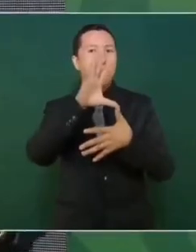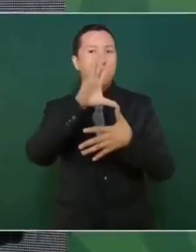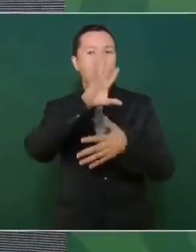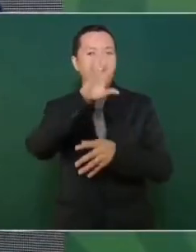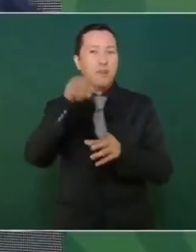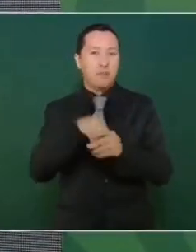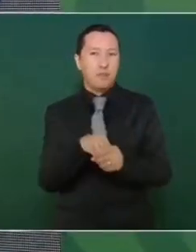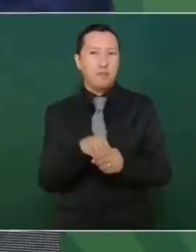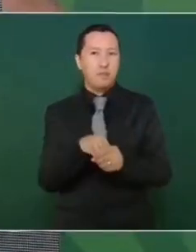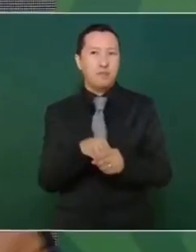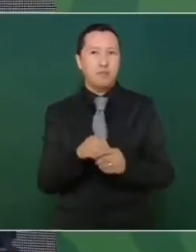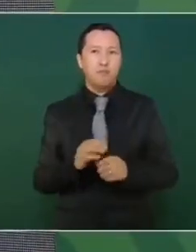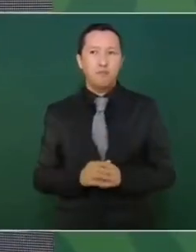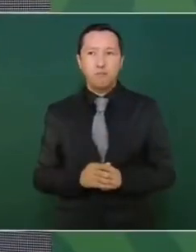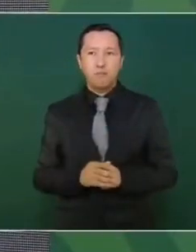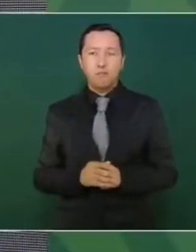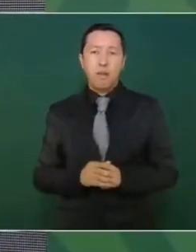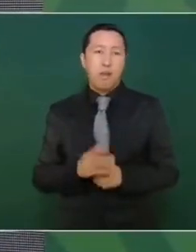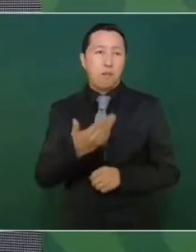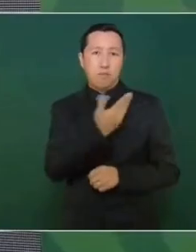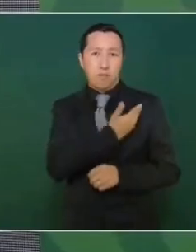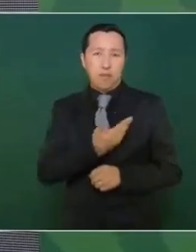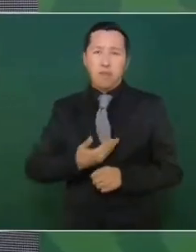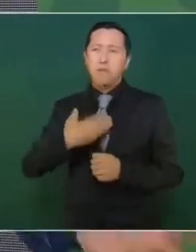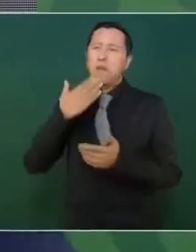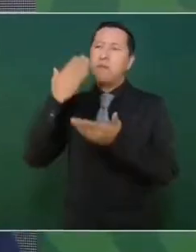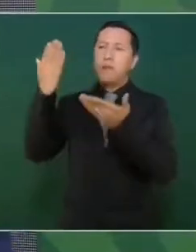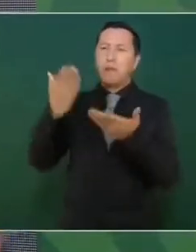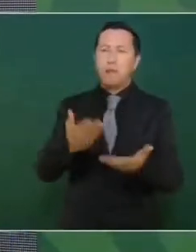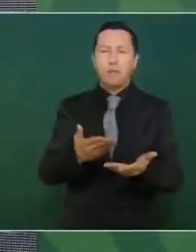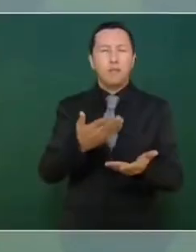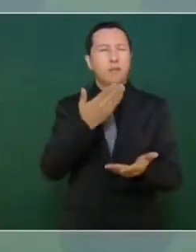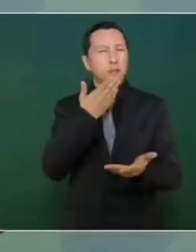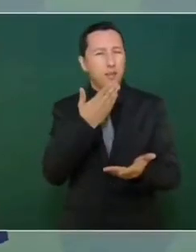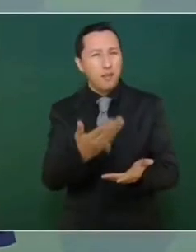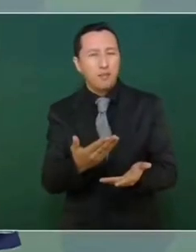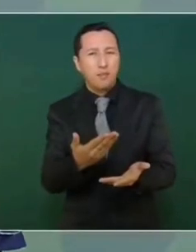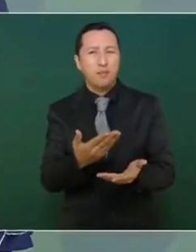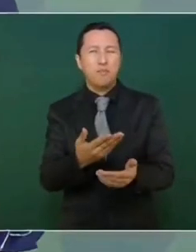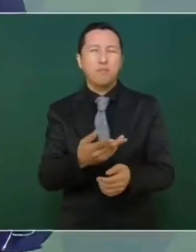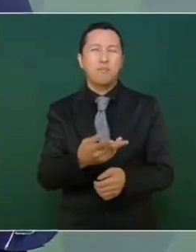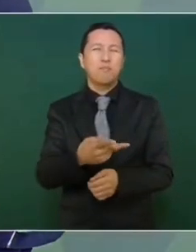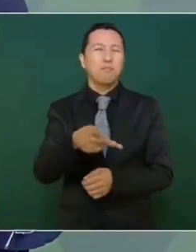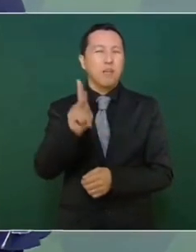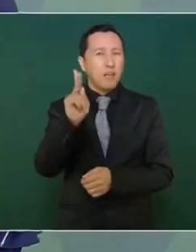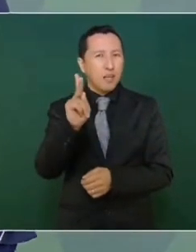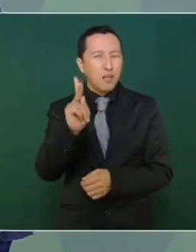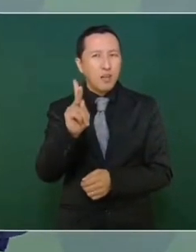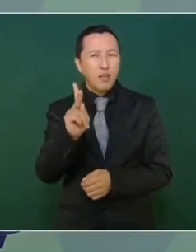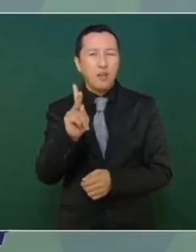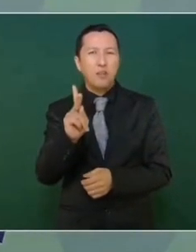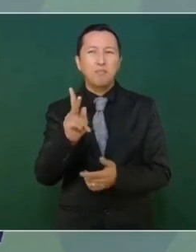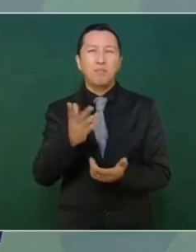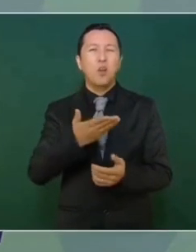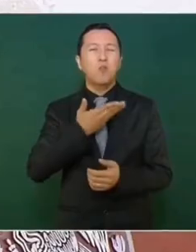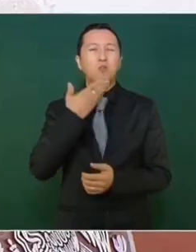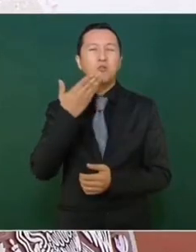a un presidente, lo que no me gusta es el modito,